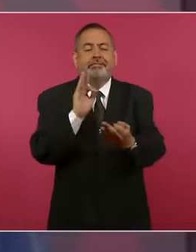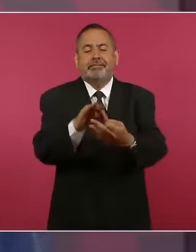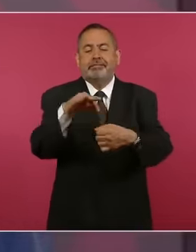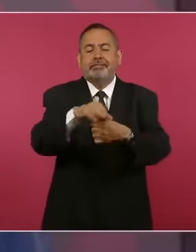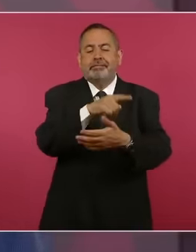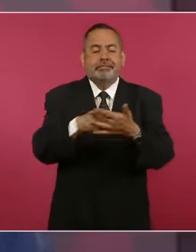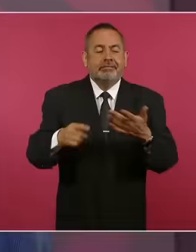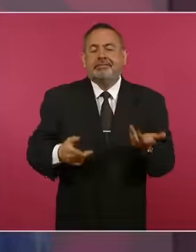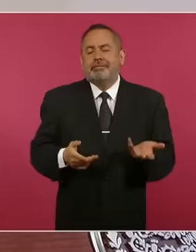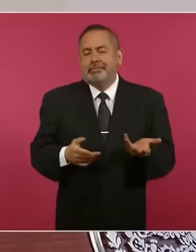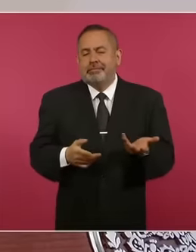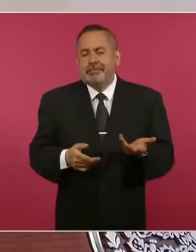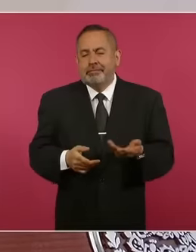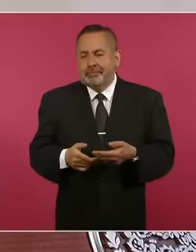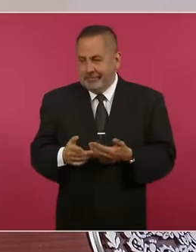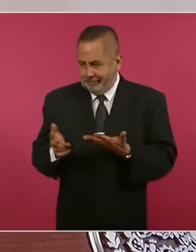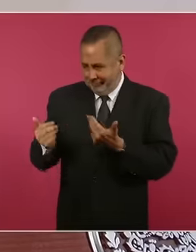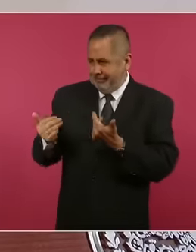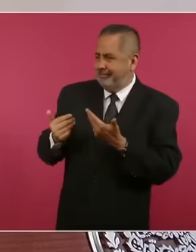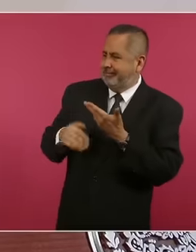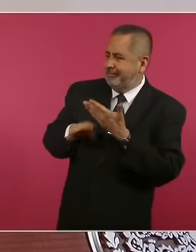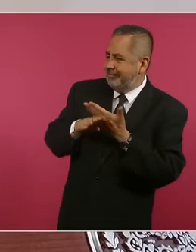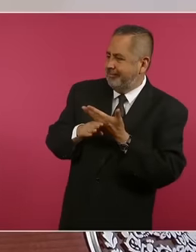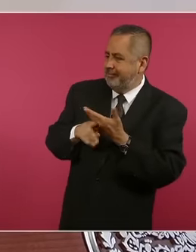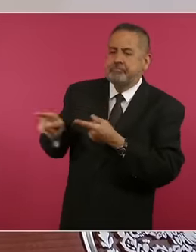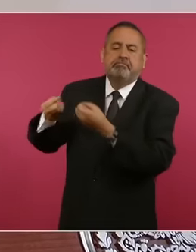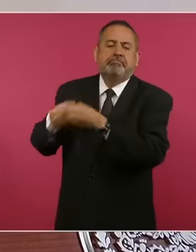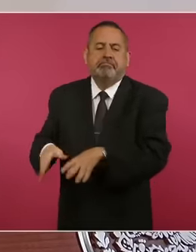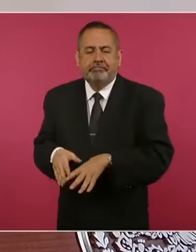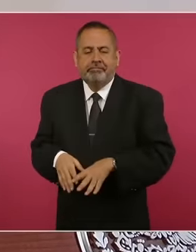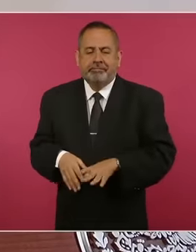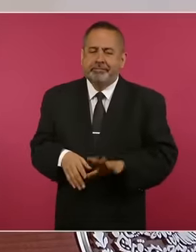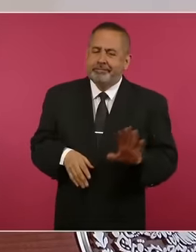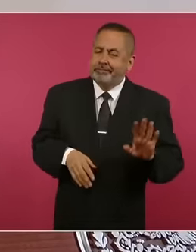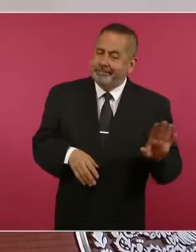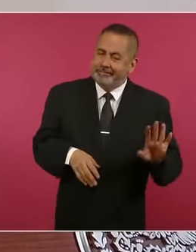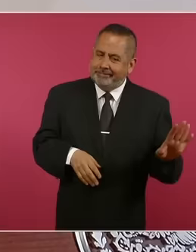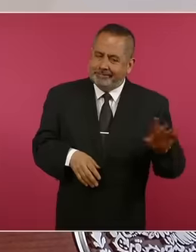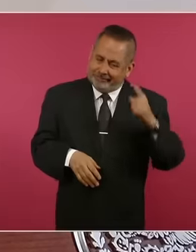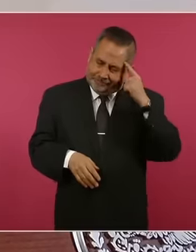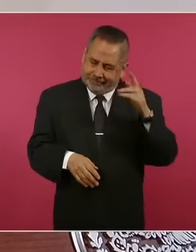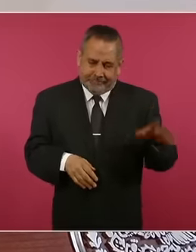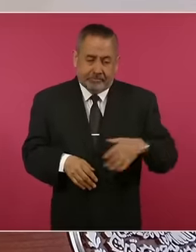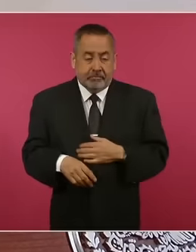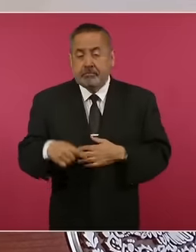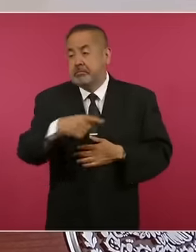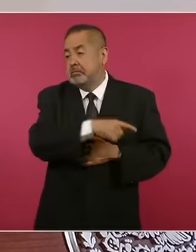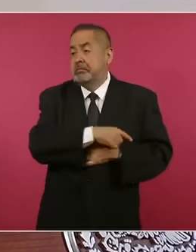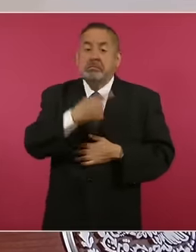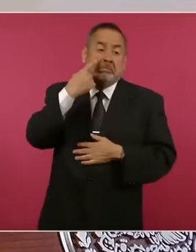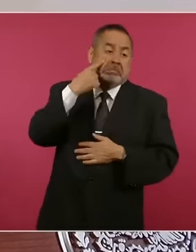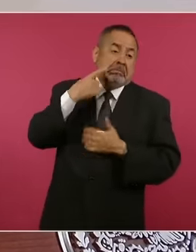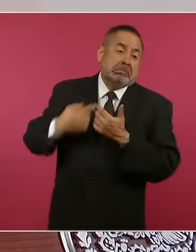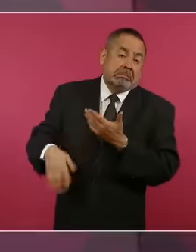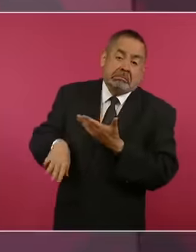a ese juego, se rasgarían las vestiduras,